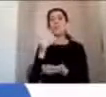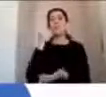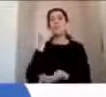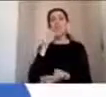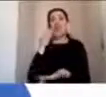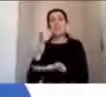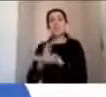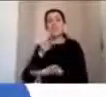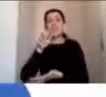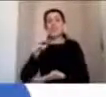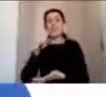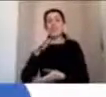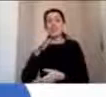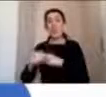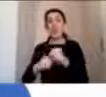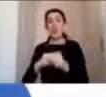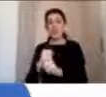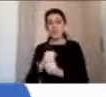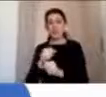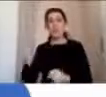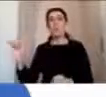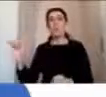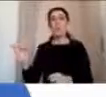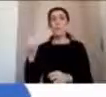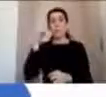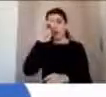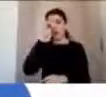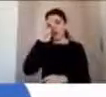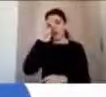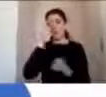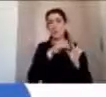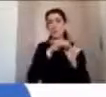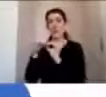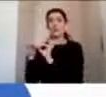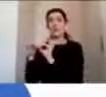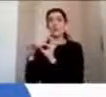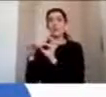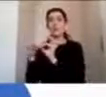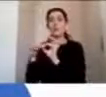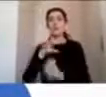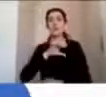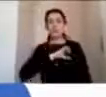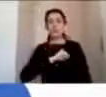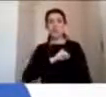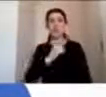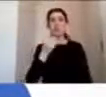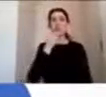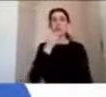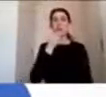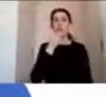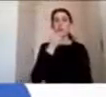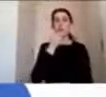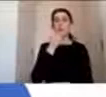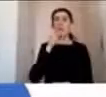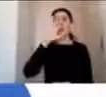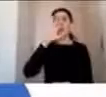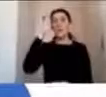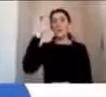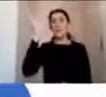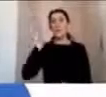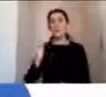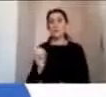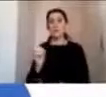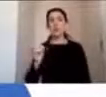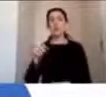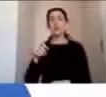Santiago y también representa el 5% de los ingresos de la unidad de cuidados intensivos pediátricos públicos. Yo creo que son datos